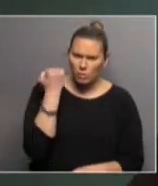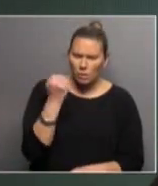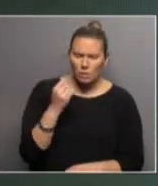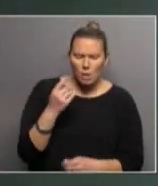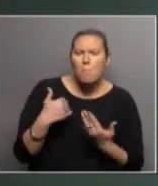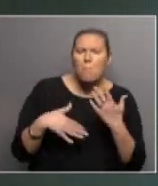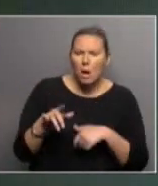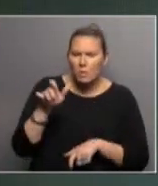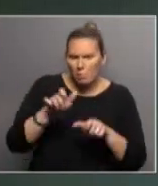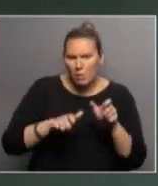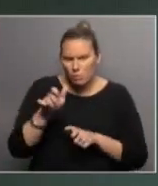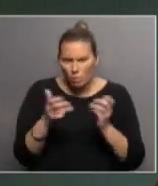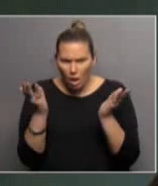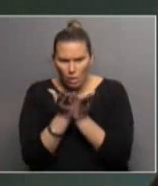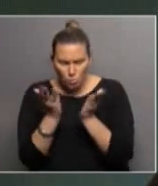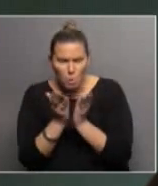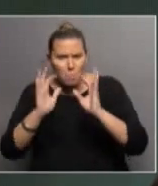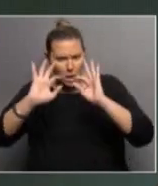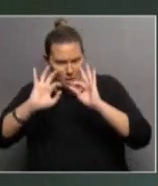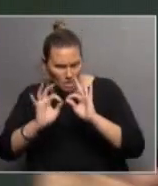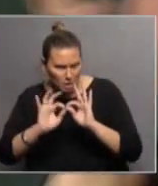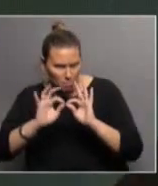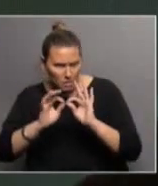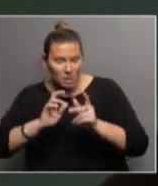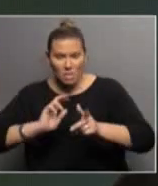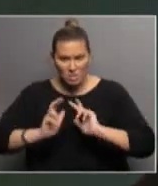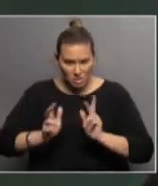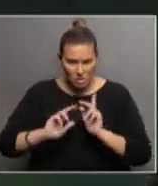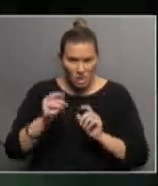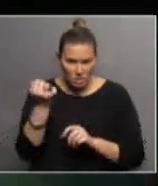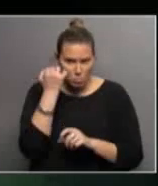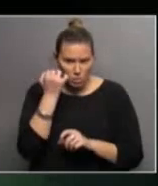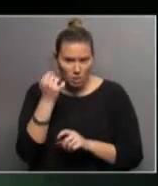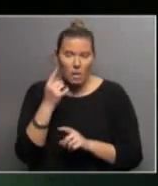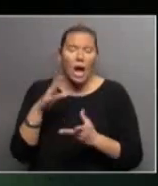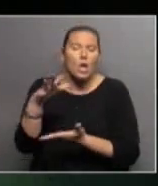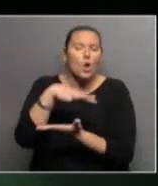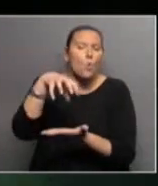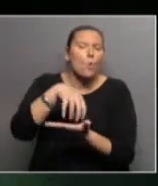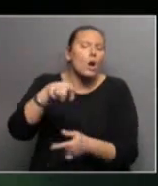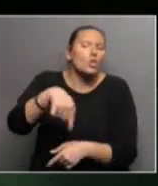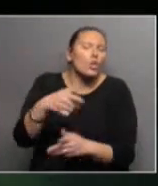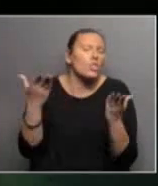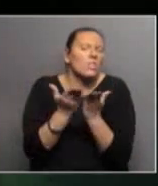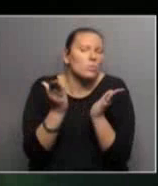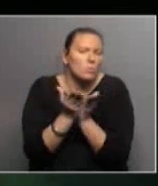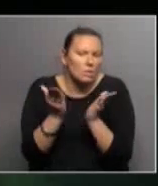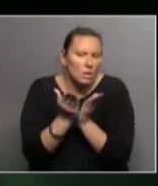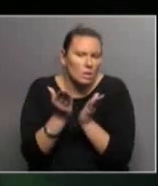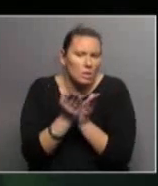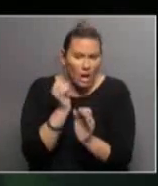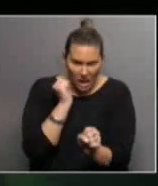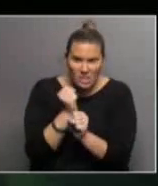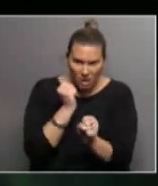gente estudie para ser intérprete de lengua de señas? ¿Hay lugar, digamos, para, ¿hay